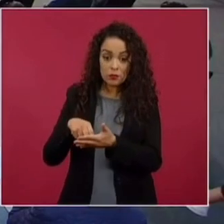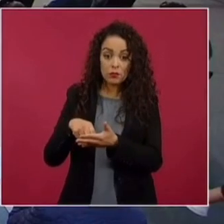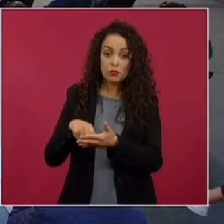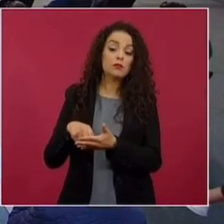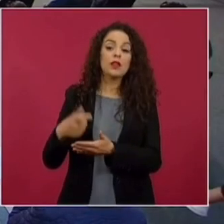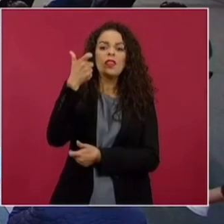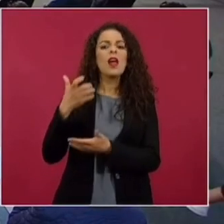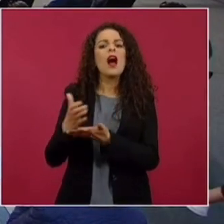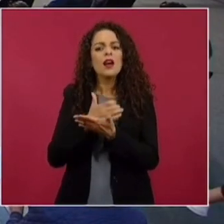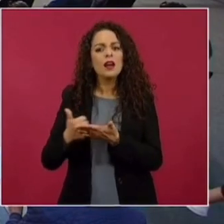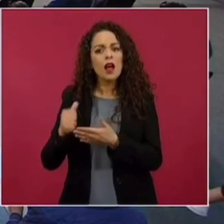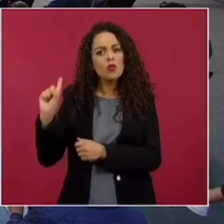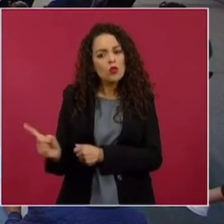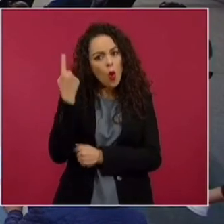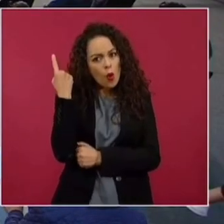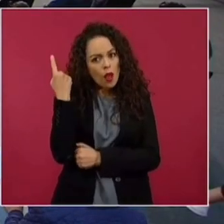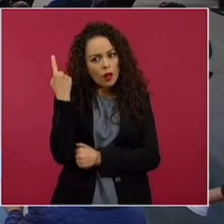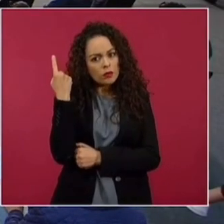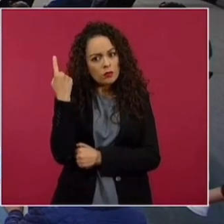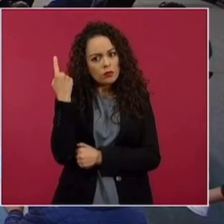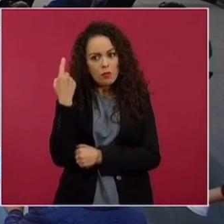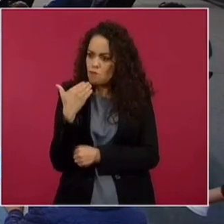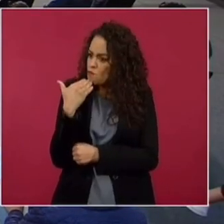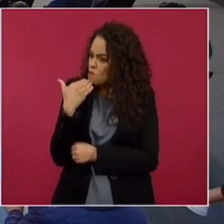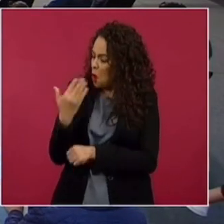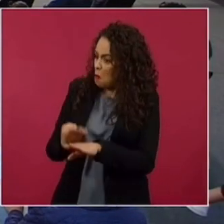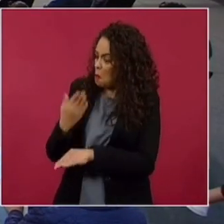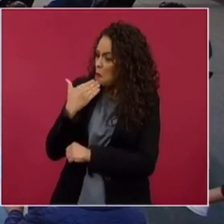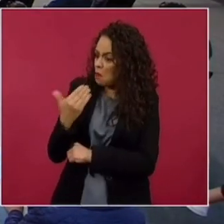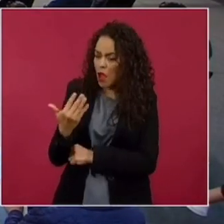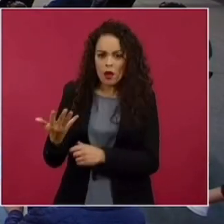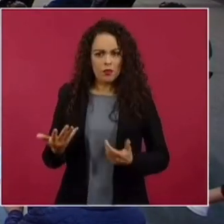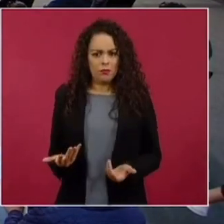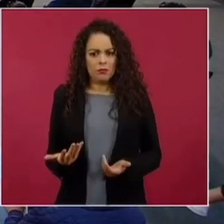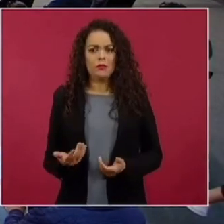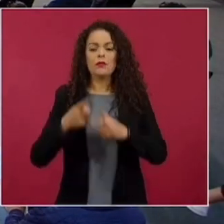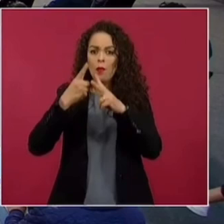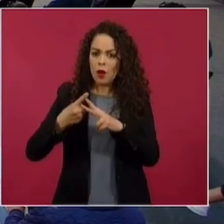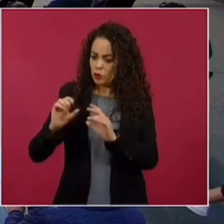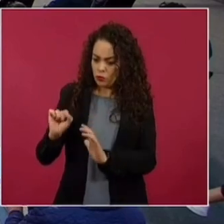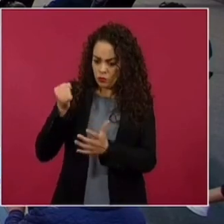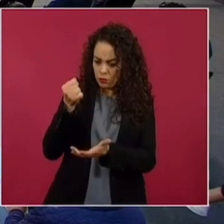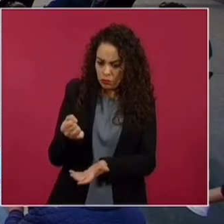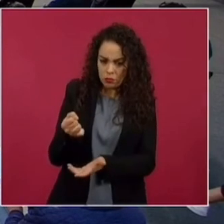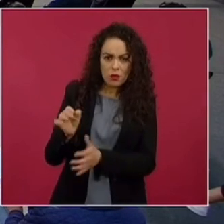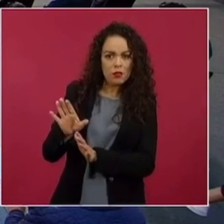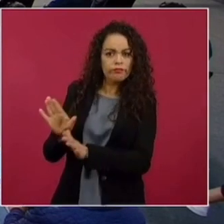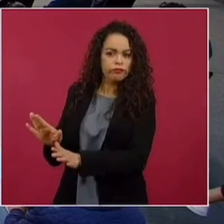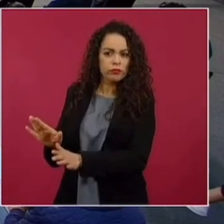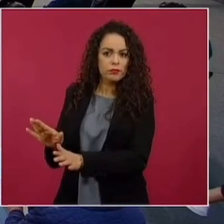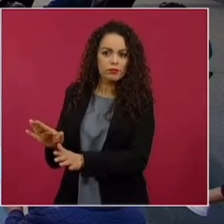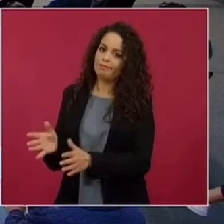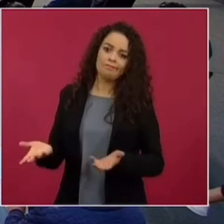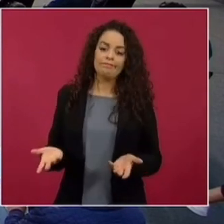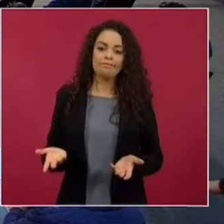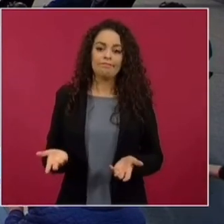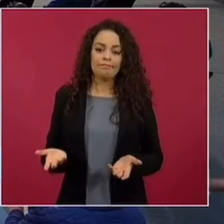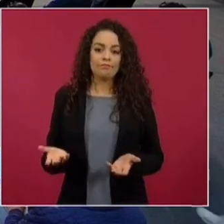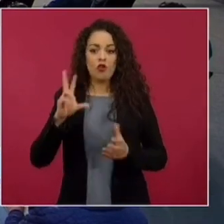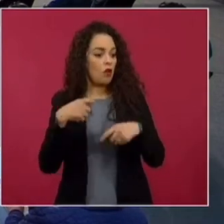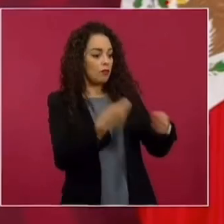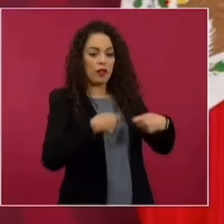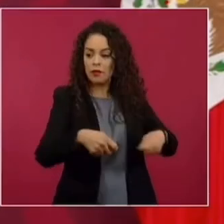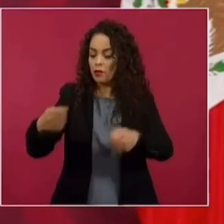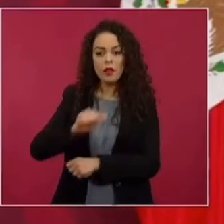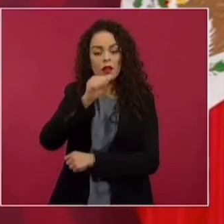en dólar y muy bien. Y todos los presupuestos se quedan en esa burocracia. Y no les llega